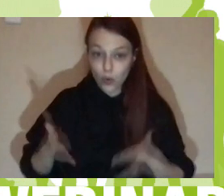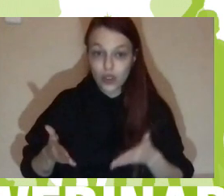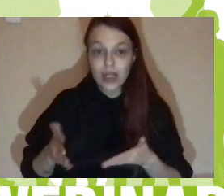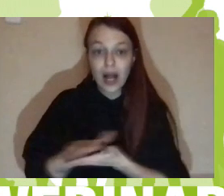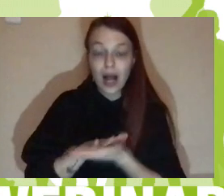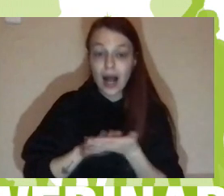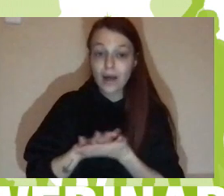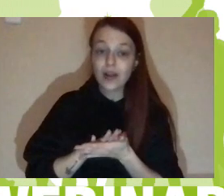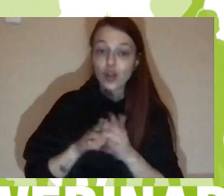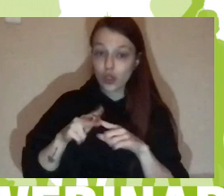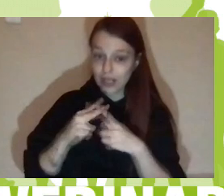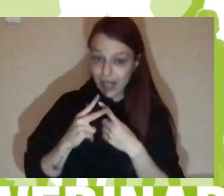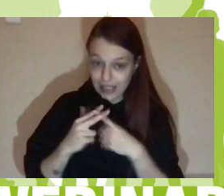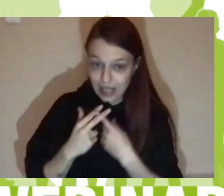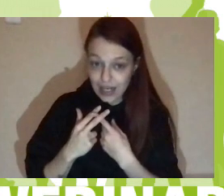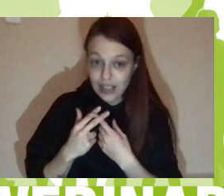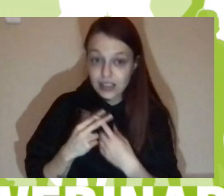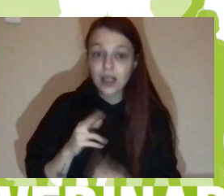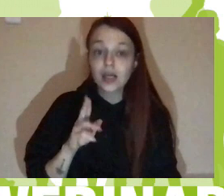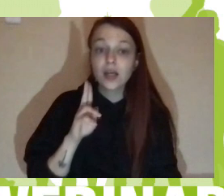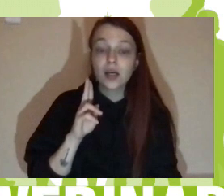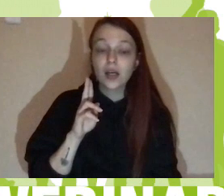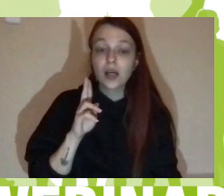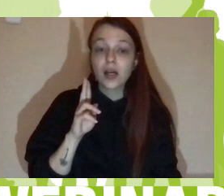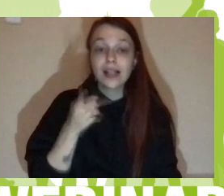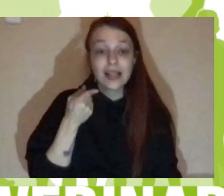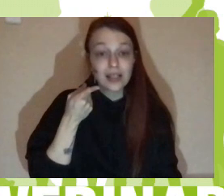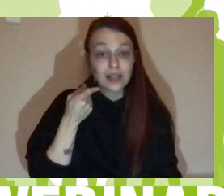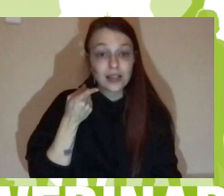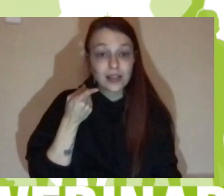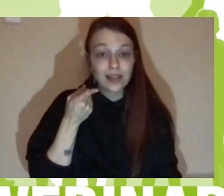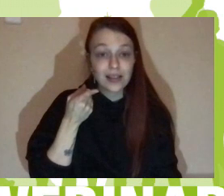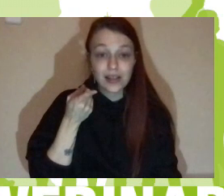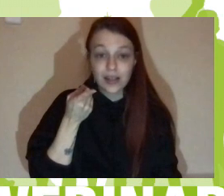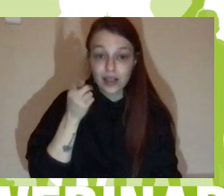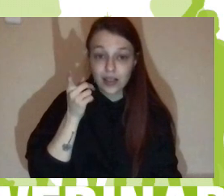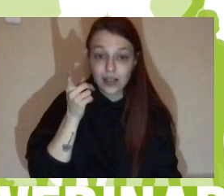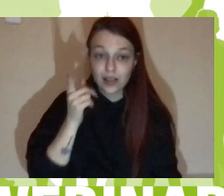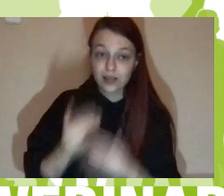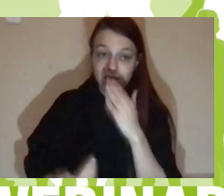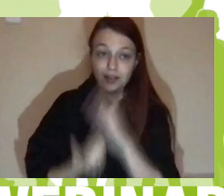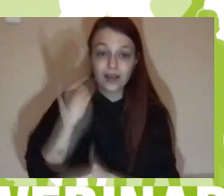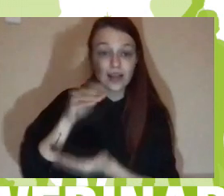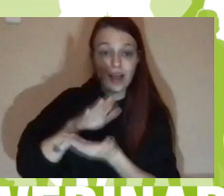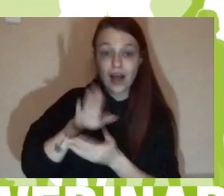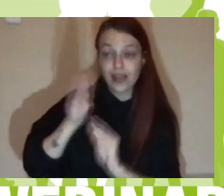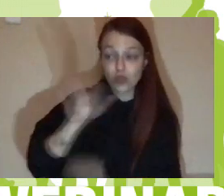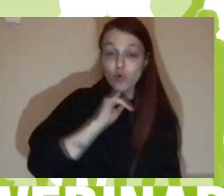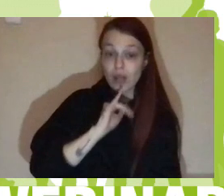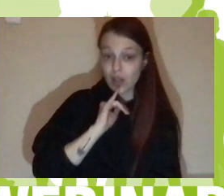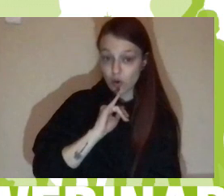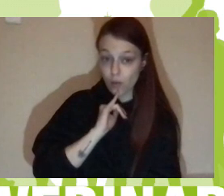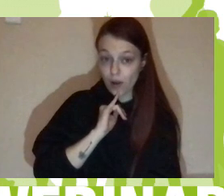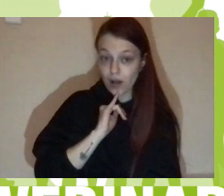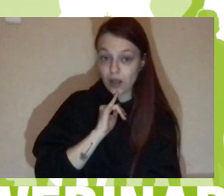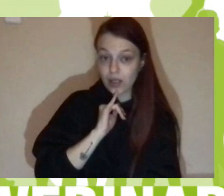de las madres en el día de la lengua materna, bueno, pequeñas imágenes de cosas